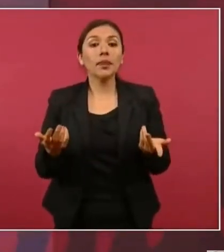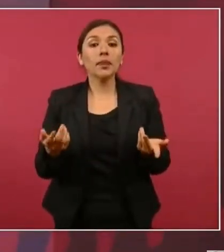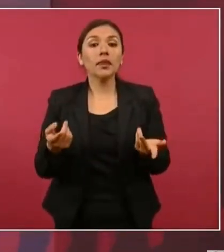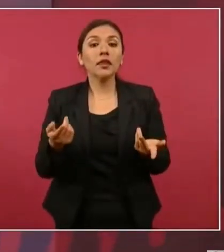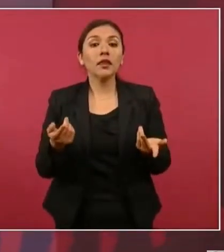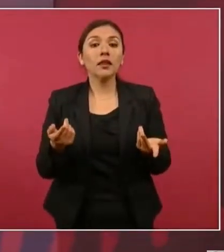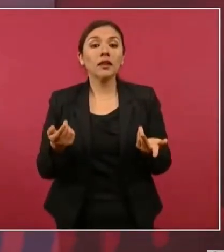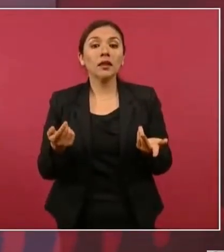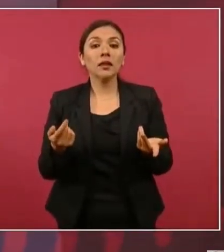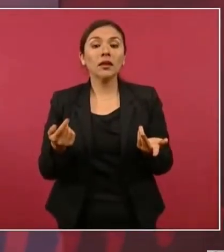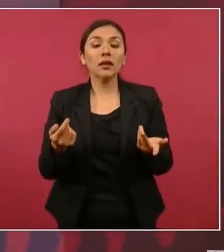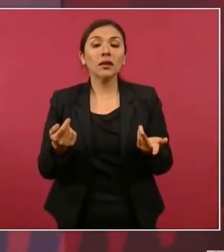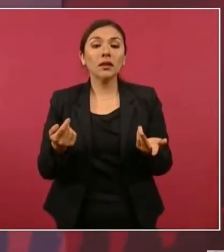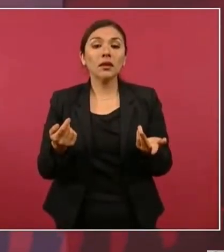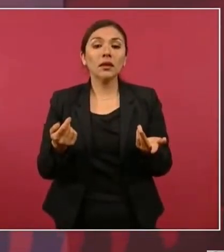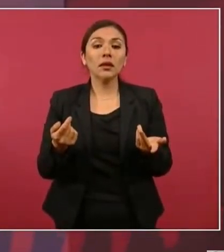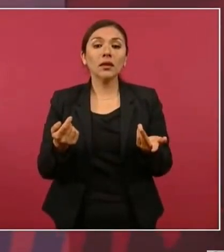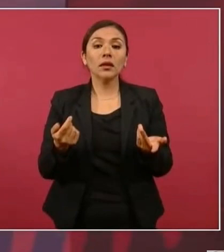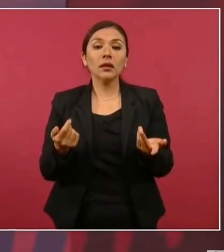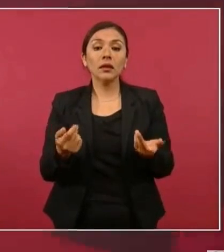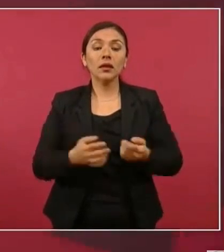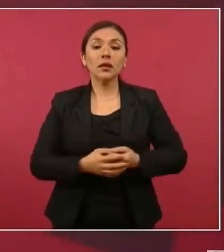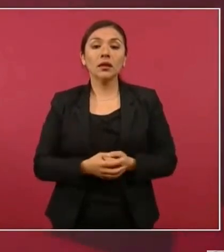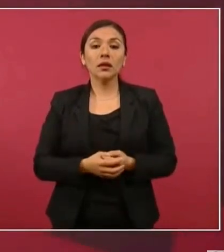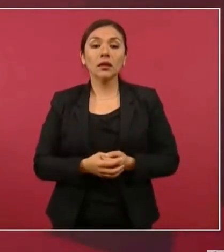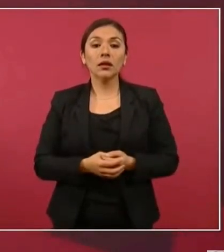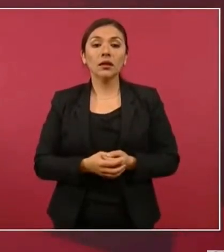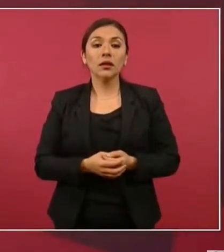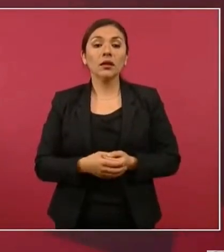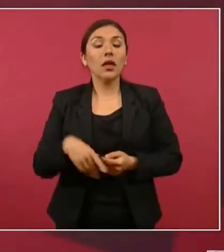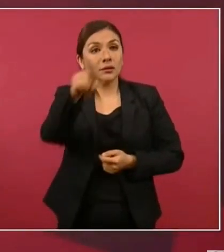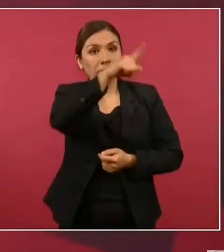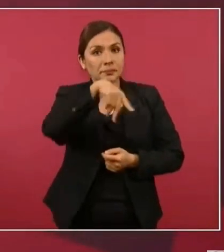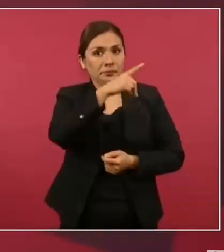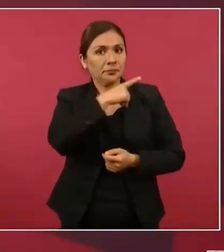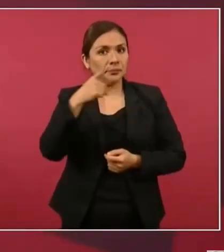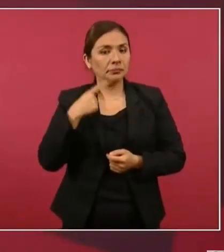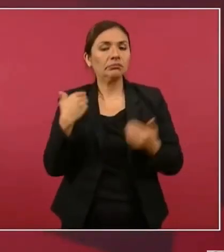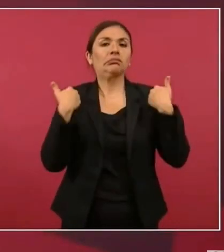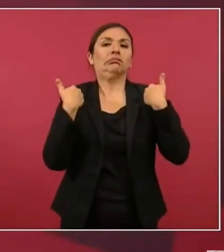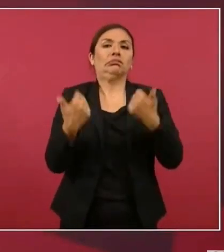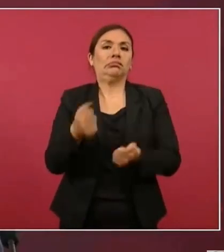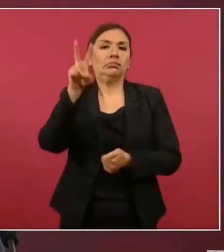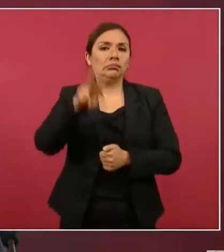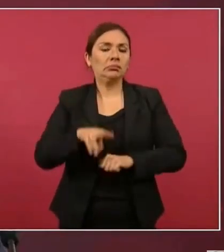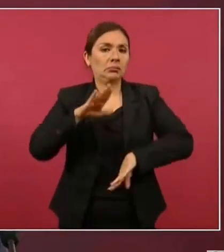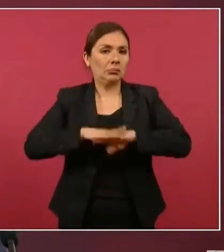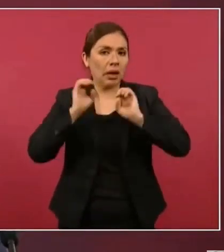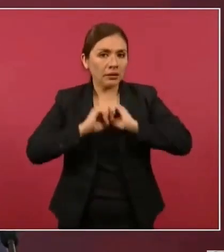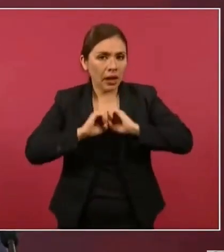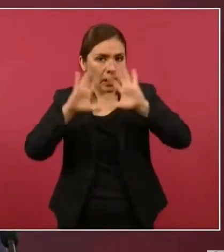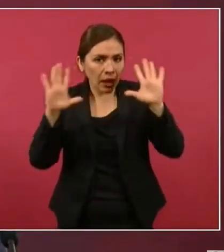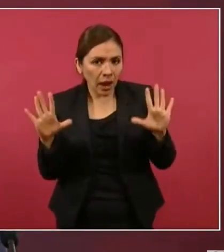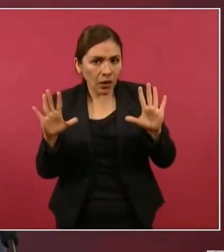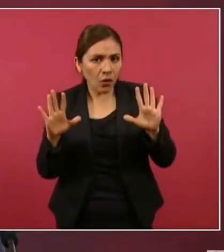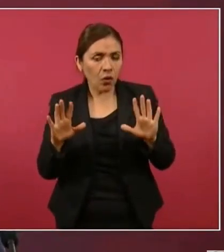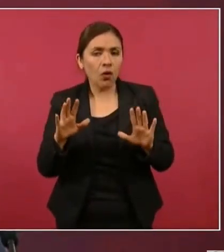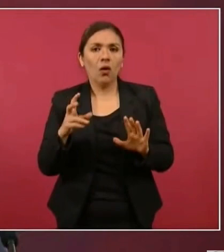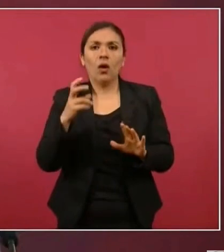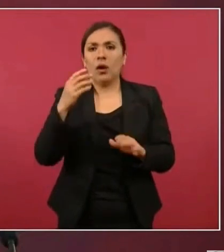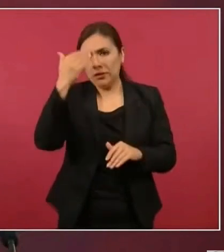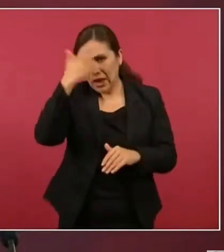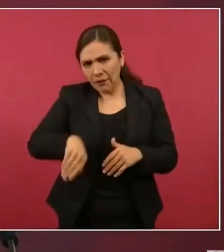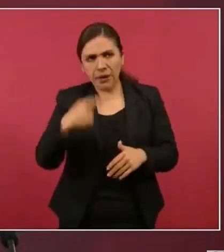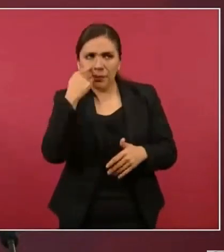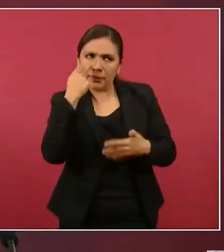con mucha claridad la información